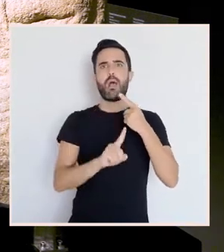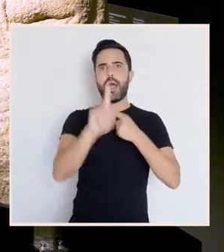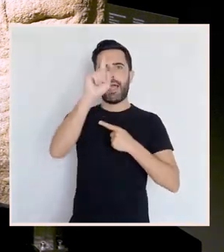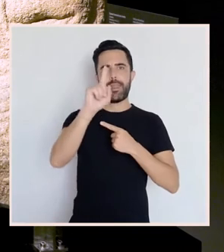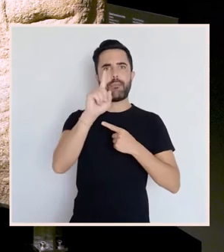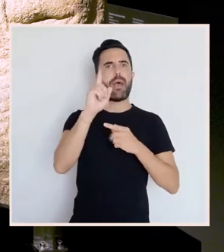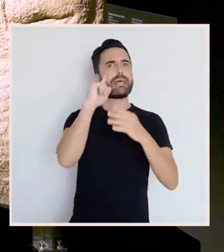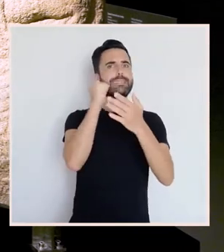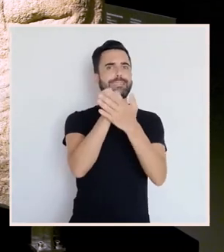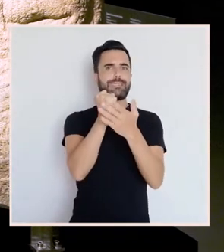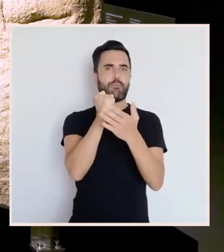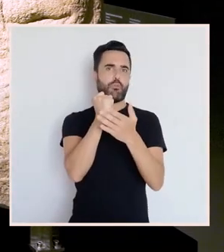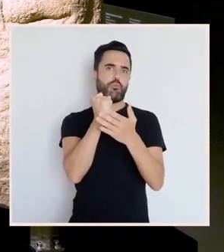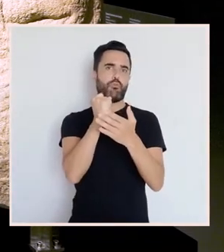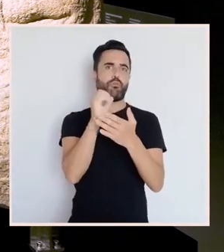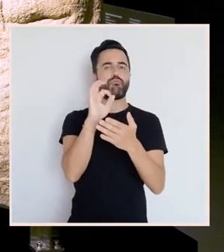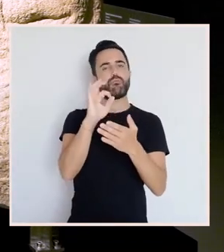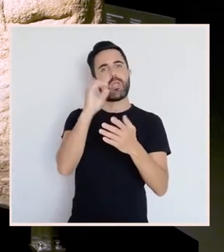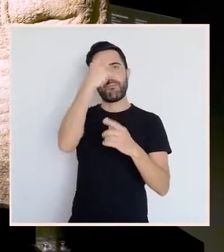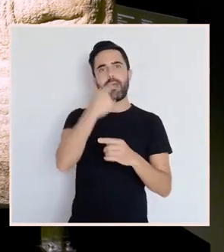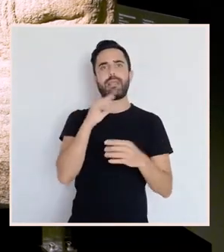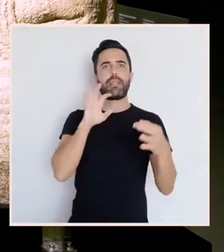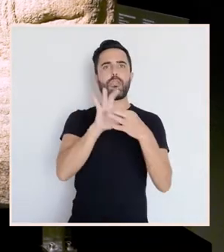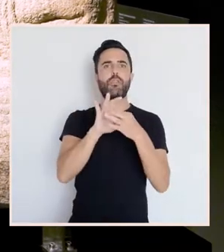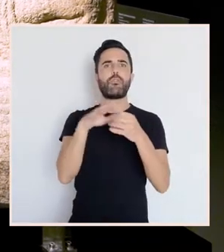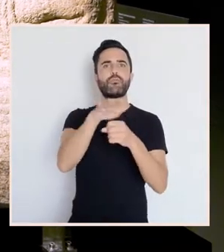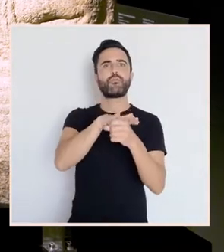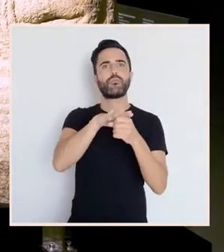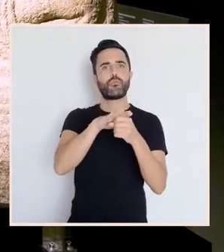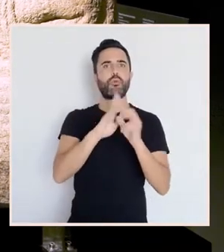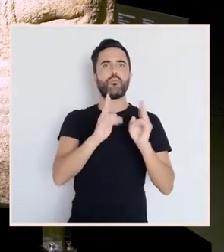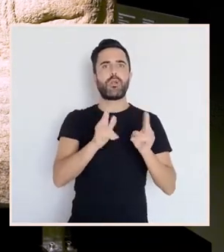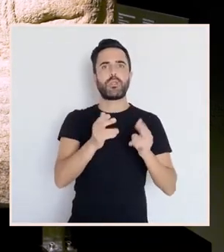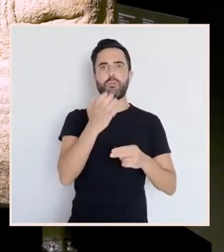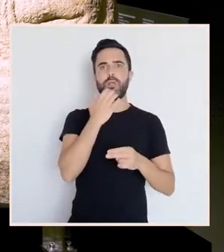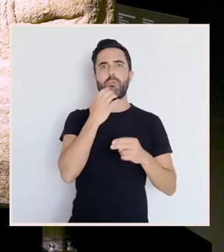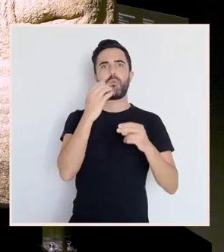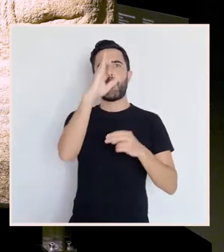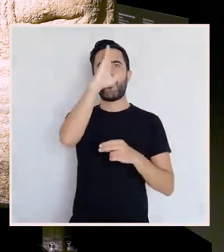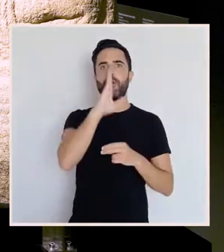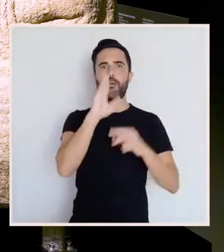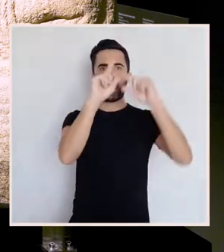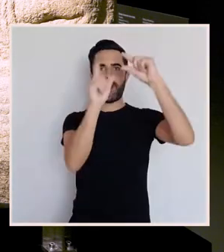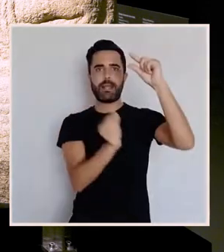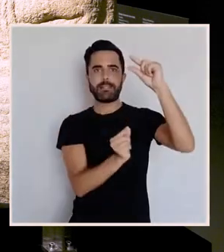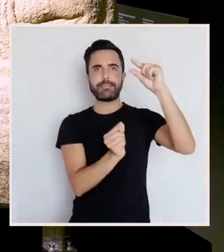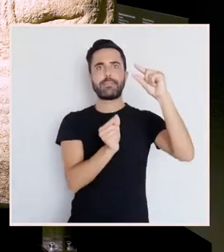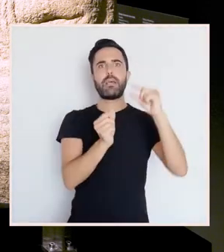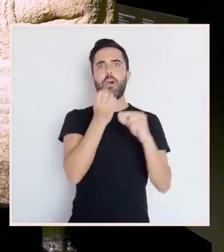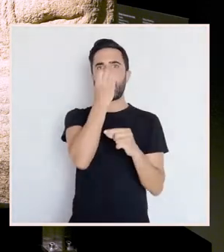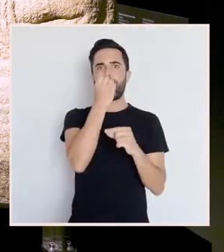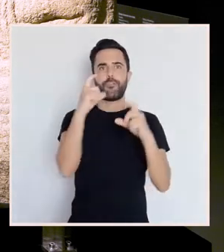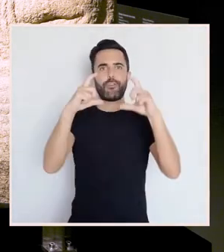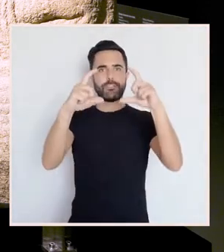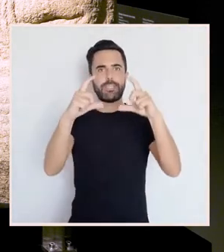relacionados con mundo da morte, con mundo funerario. Como medias lúas, rosetas, pontes ou arcos. Na